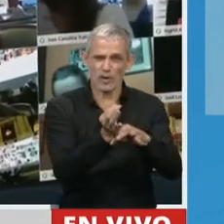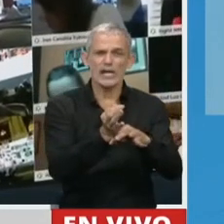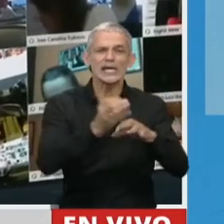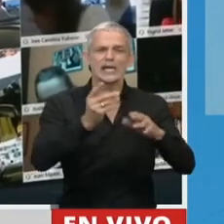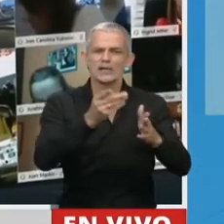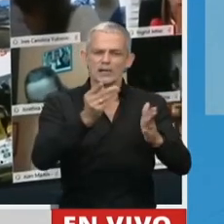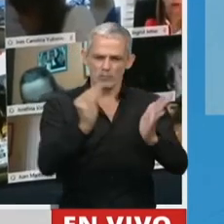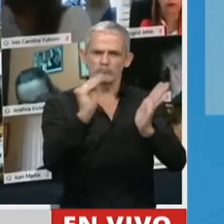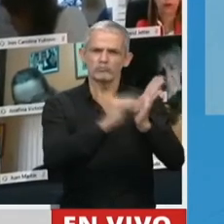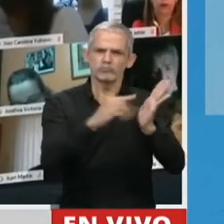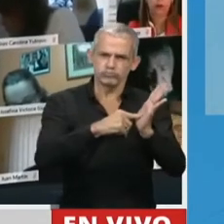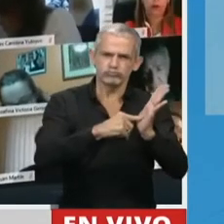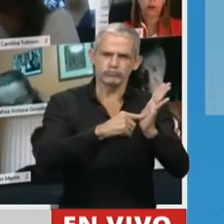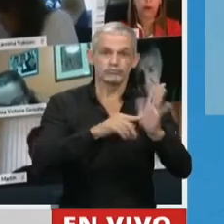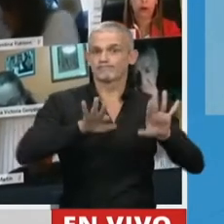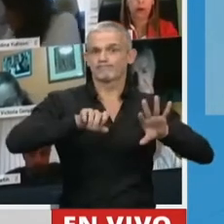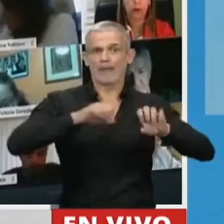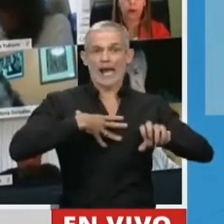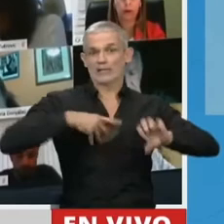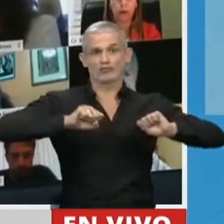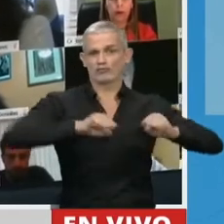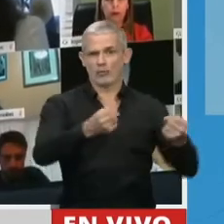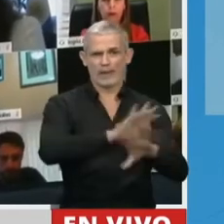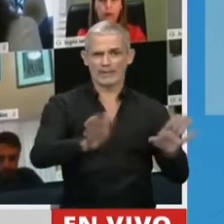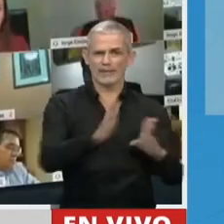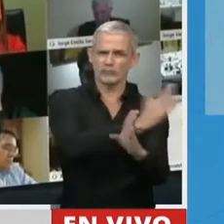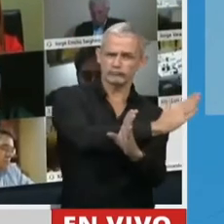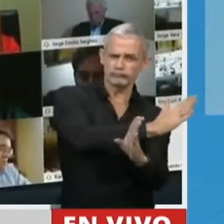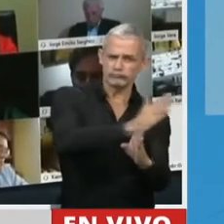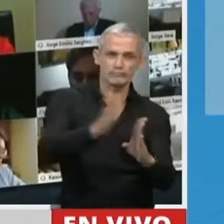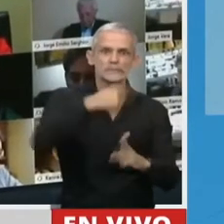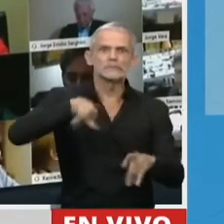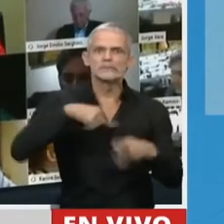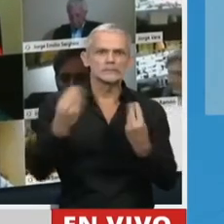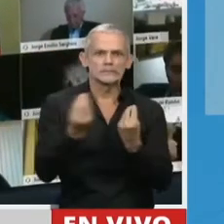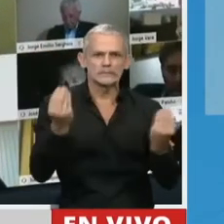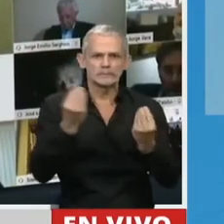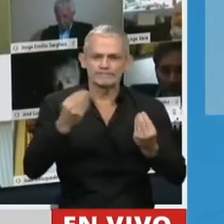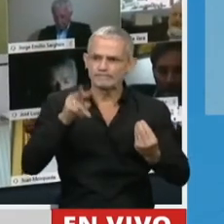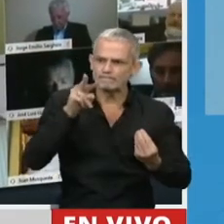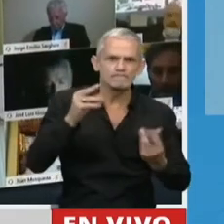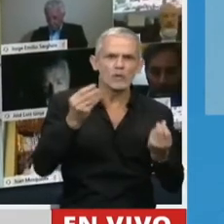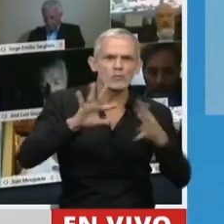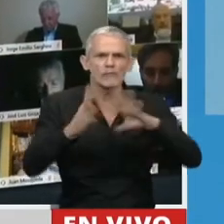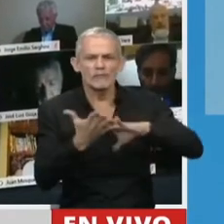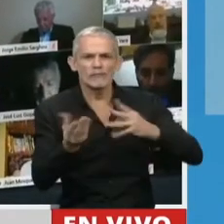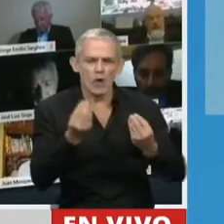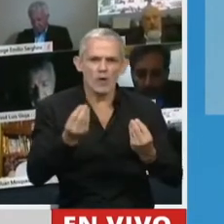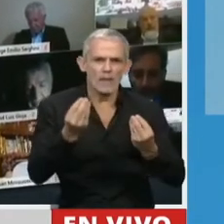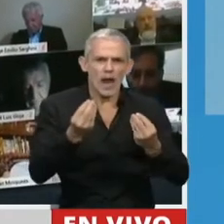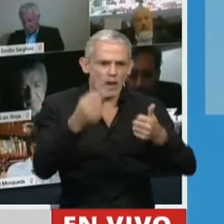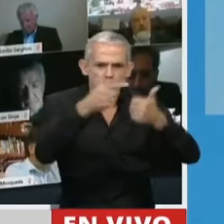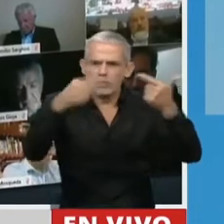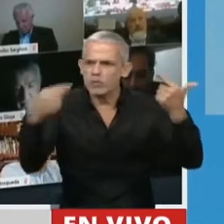fijó la subvención de las clases, pusimos nuestras miradas sobre los recursos, las